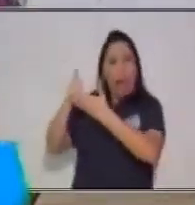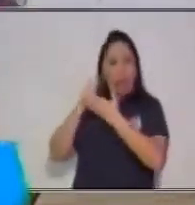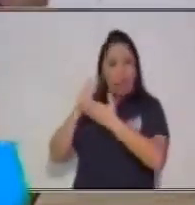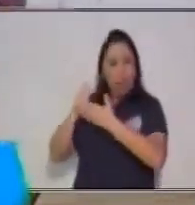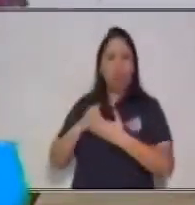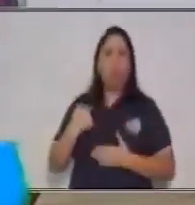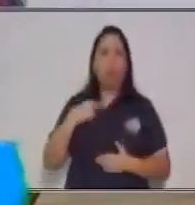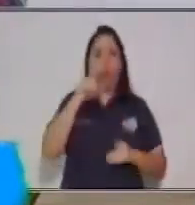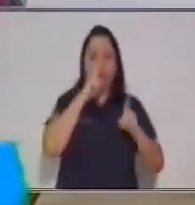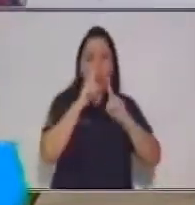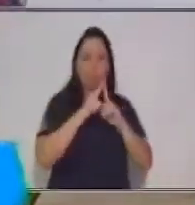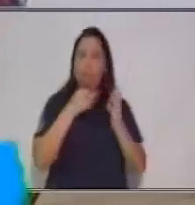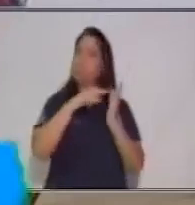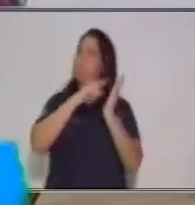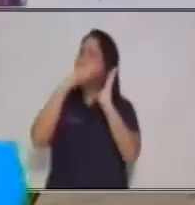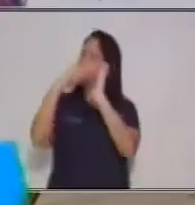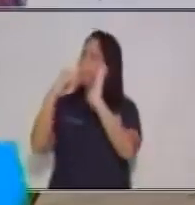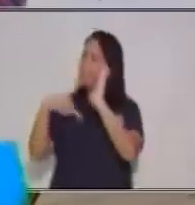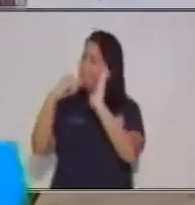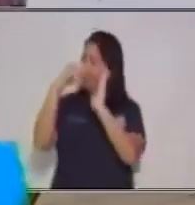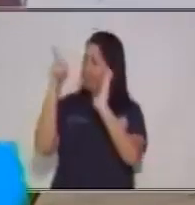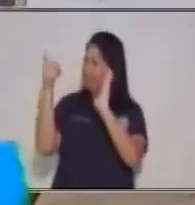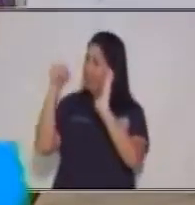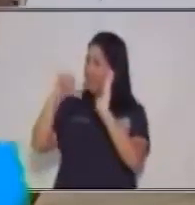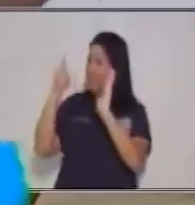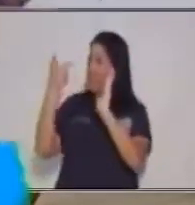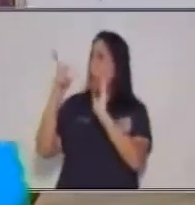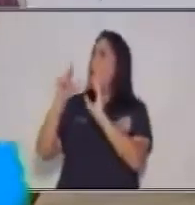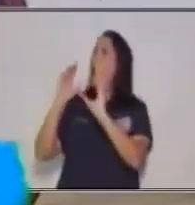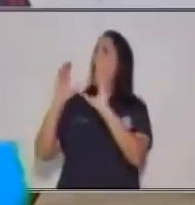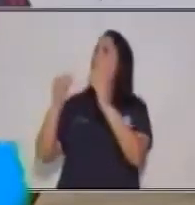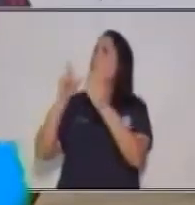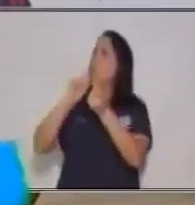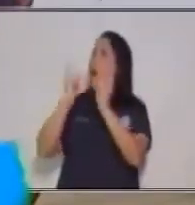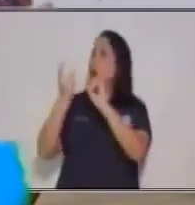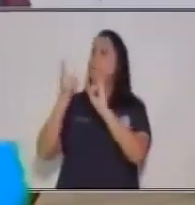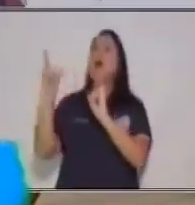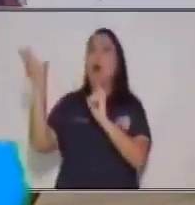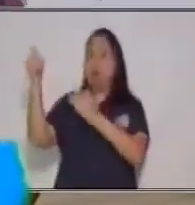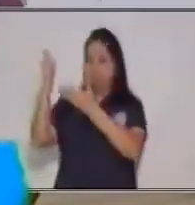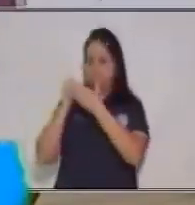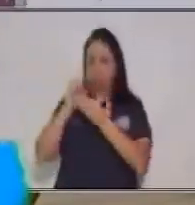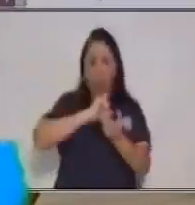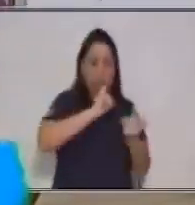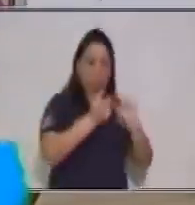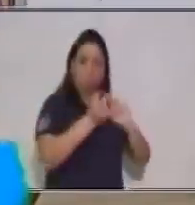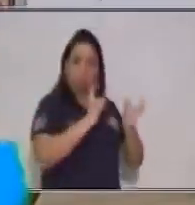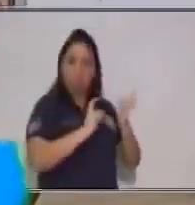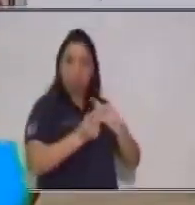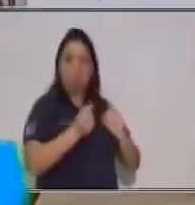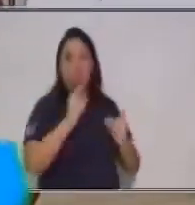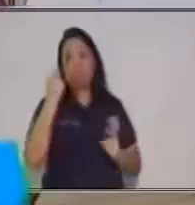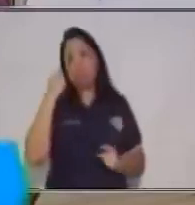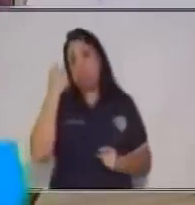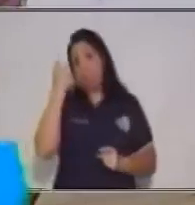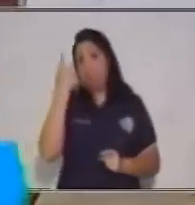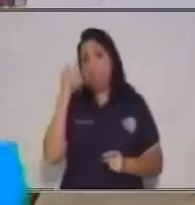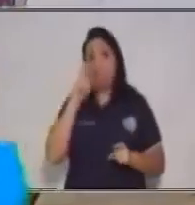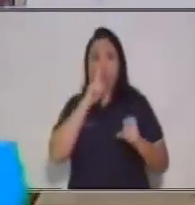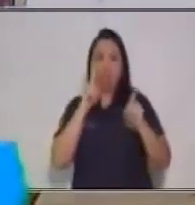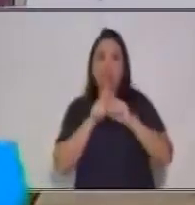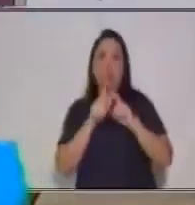comunicación, darle a las demás personas o exponerles lo que tú piensas. Entonces es importante que otras personas también lo lean,